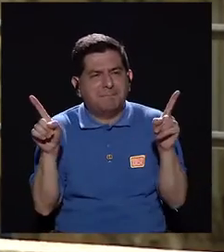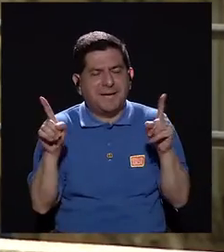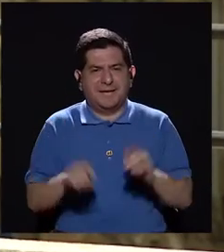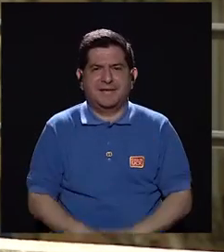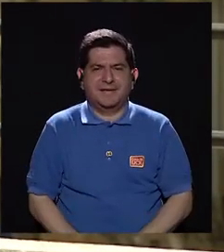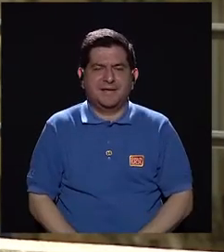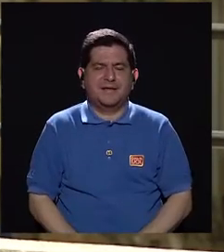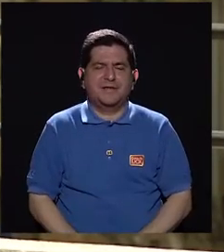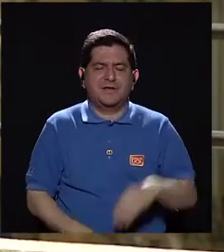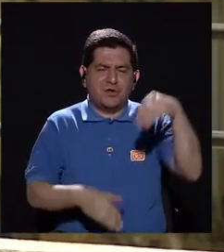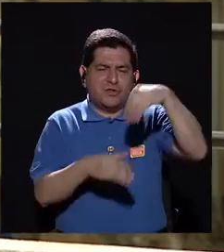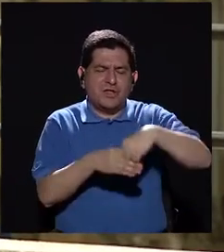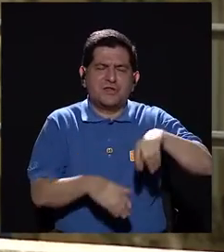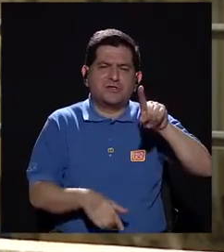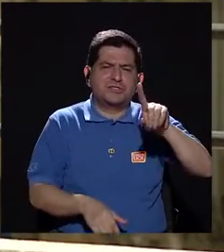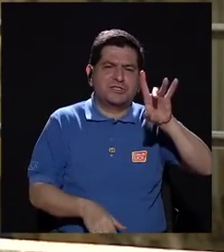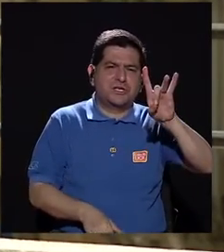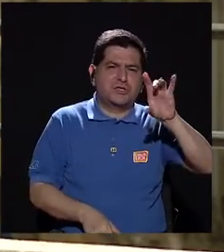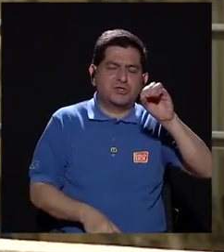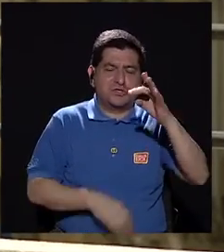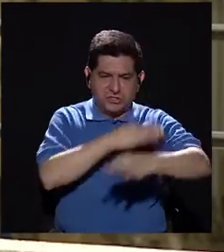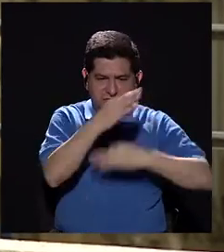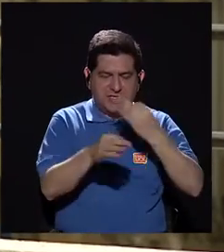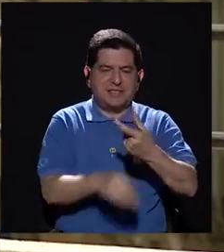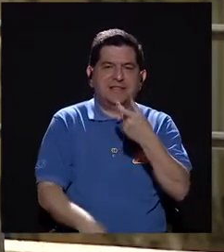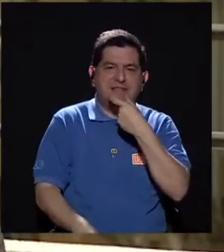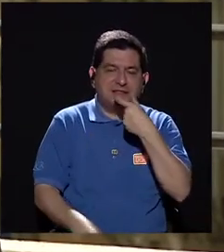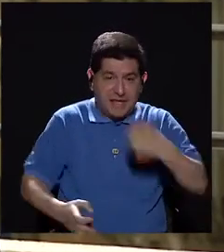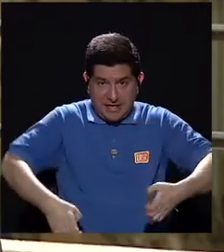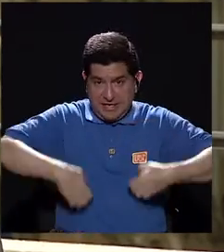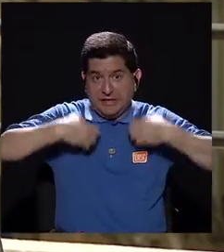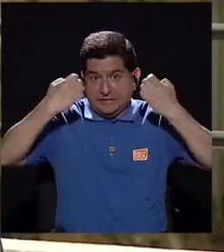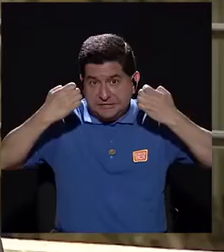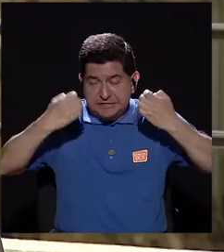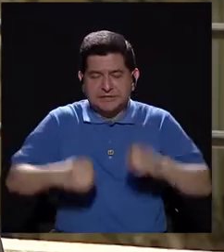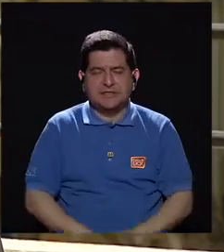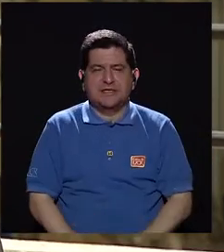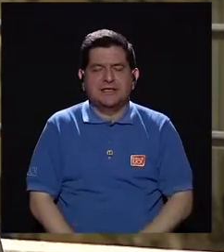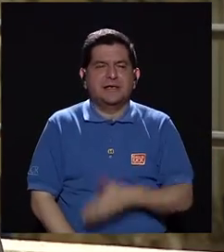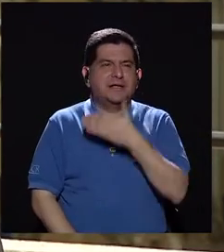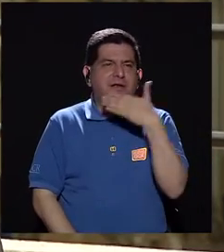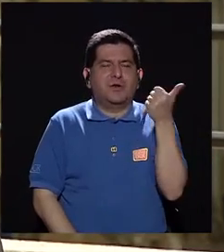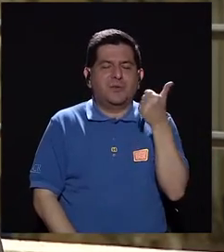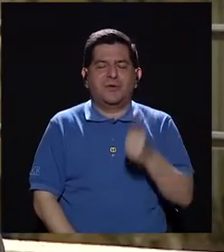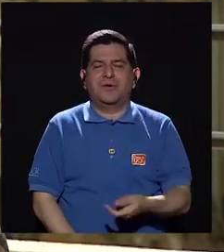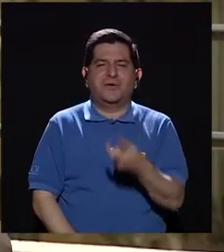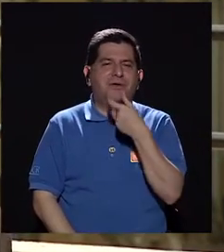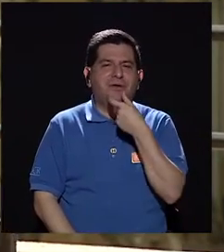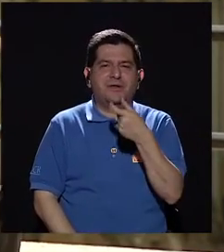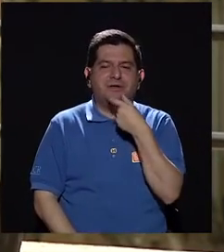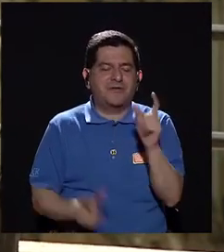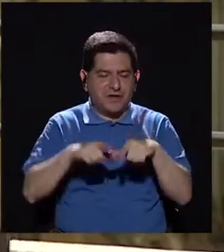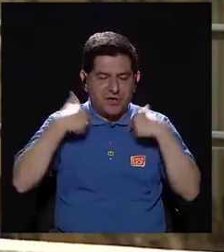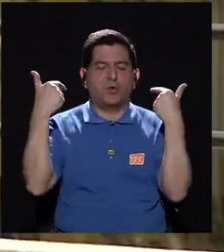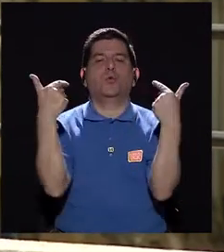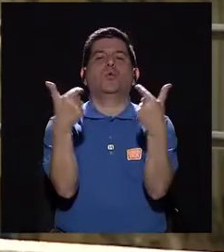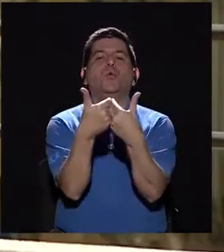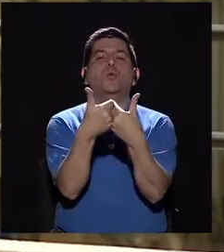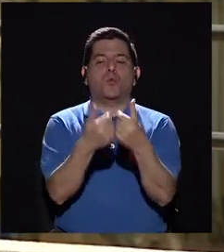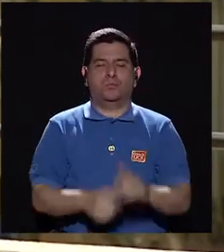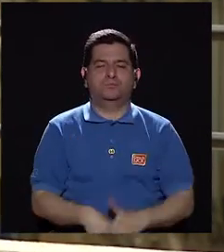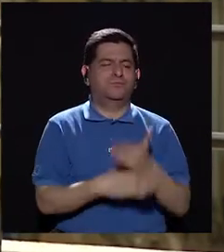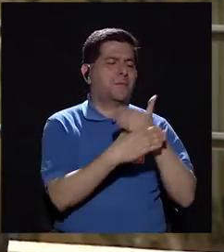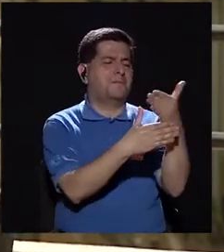Pero dentro de esas 180 tipos de risa que pueden haber, lo más rico es reírse en grupo,